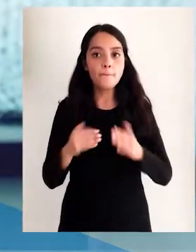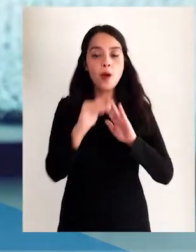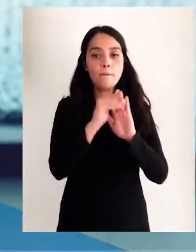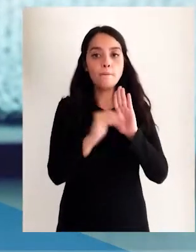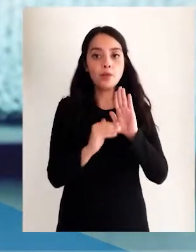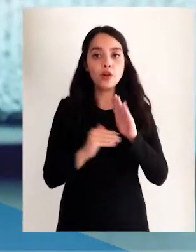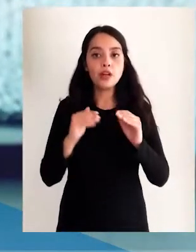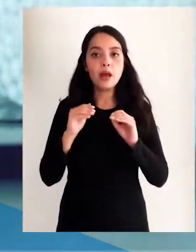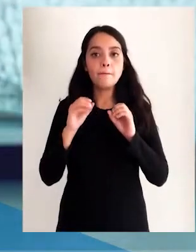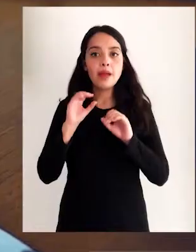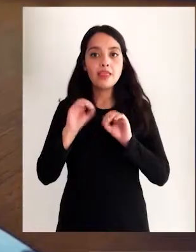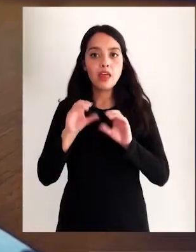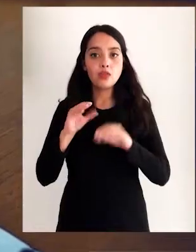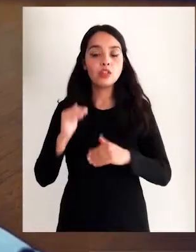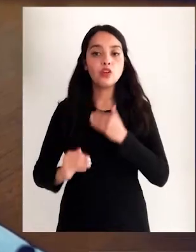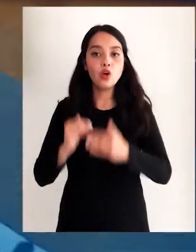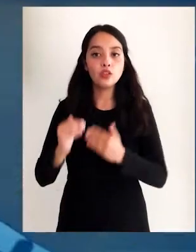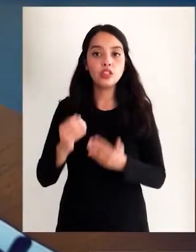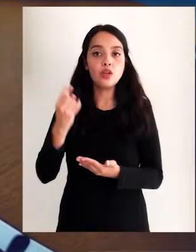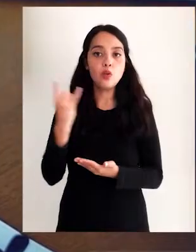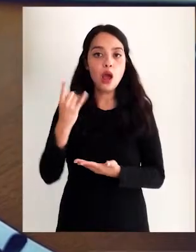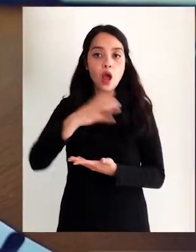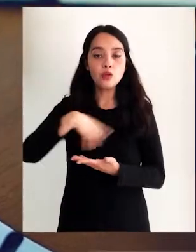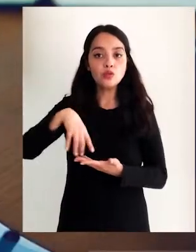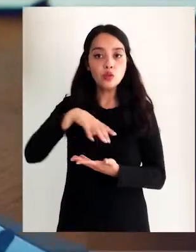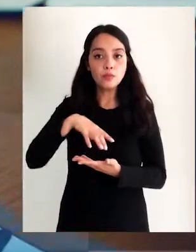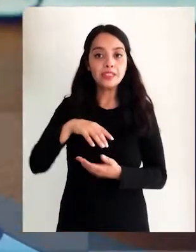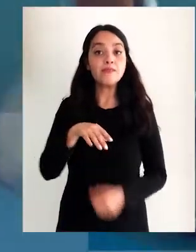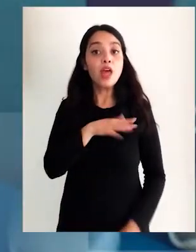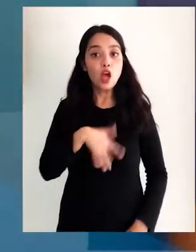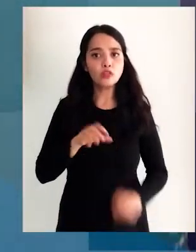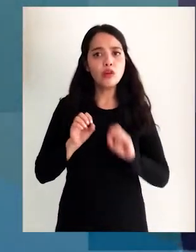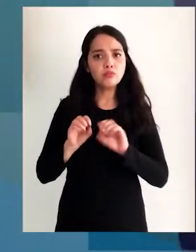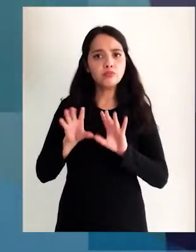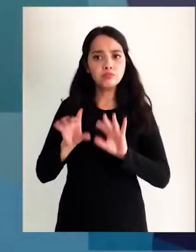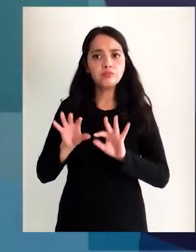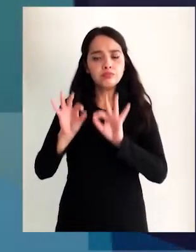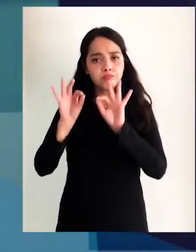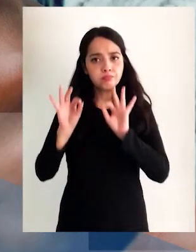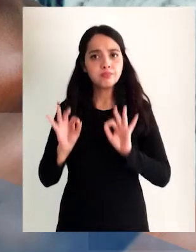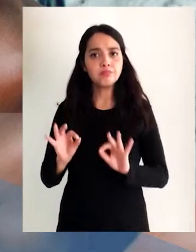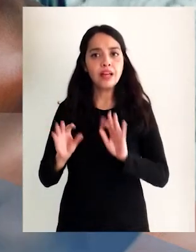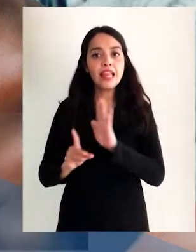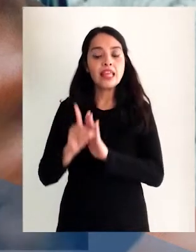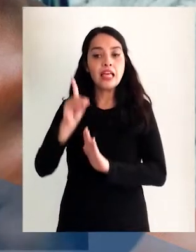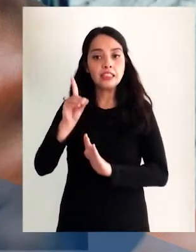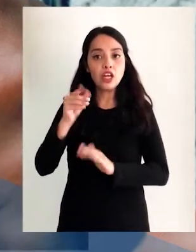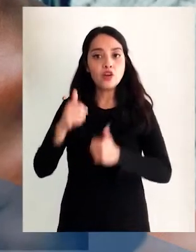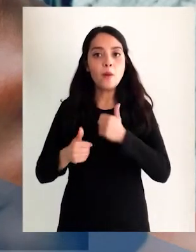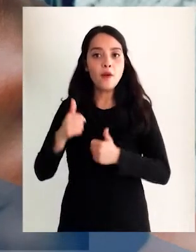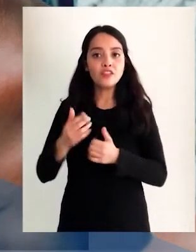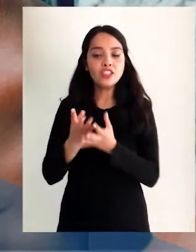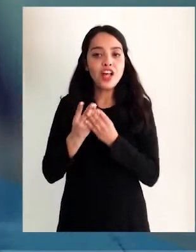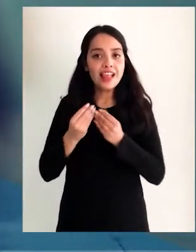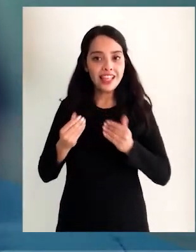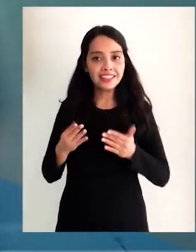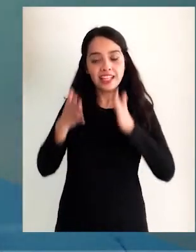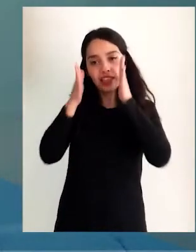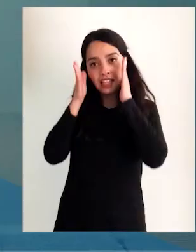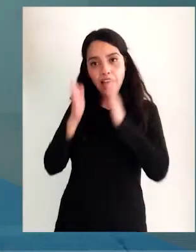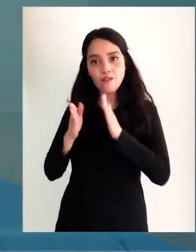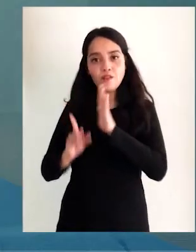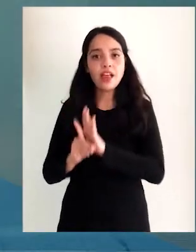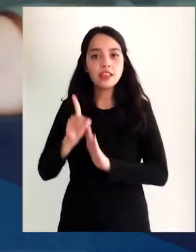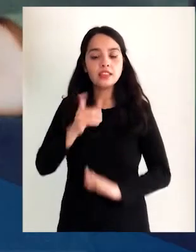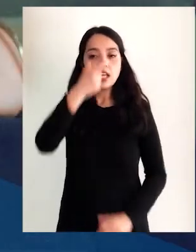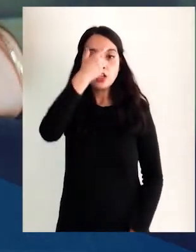educación continua de la UMSE. Entregamos una sólida formación, perfeccionamiento y desarrollo profesional de excelencia, orientado